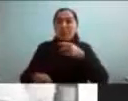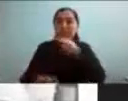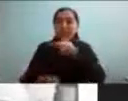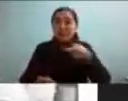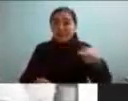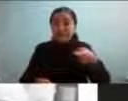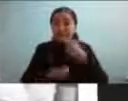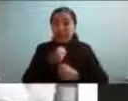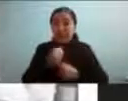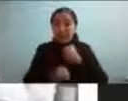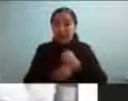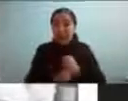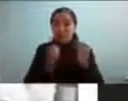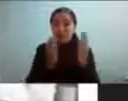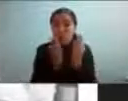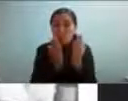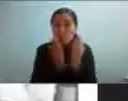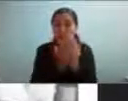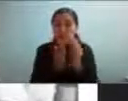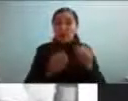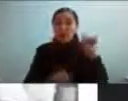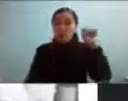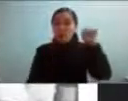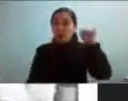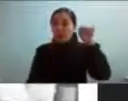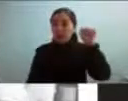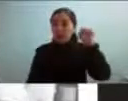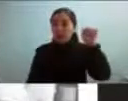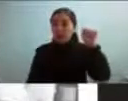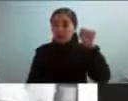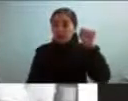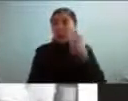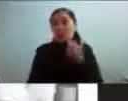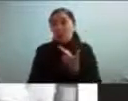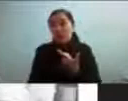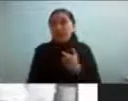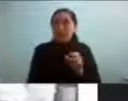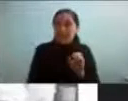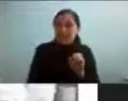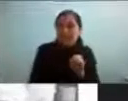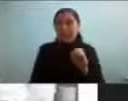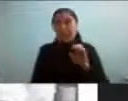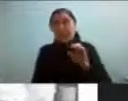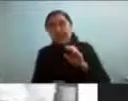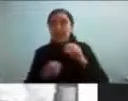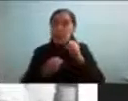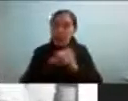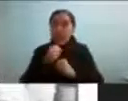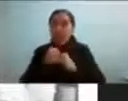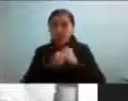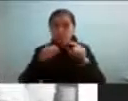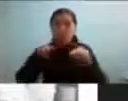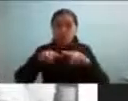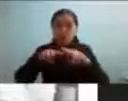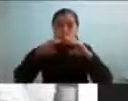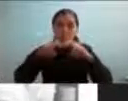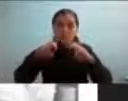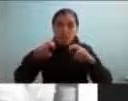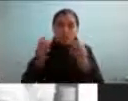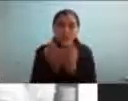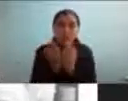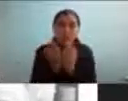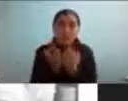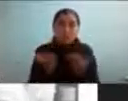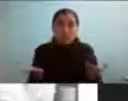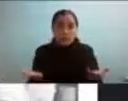si tomamos a Yucareva o unos 70 si tomamos a Canary Asperger con lo cual esta cuestión de tener en cuenta